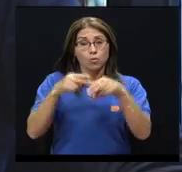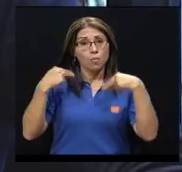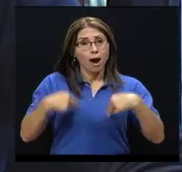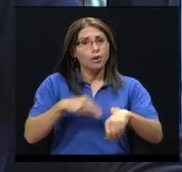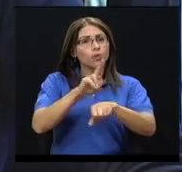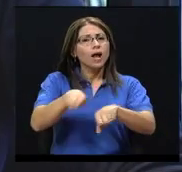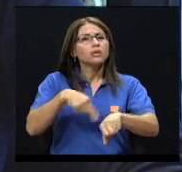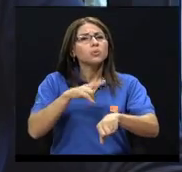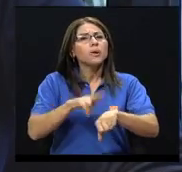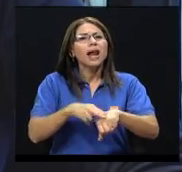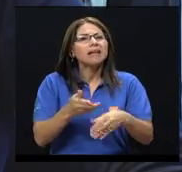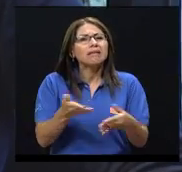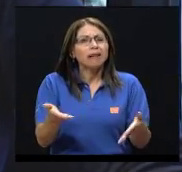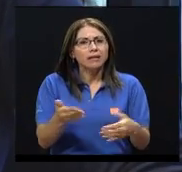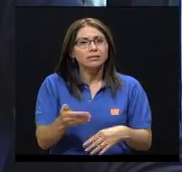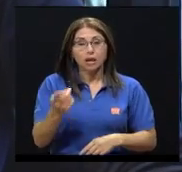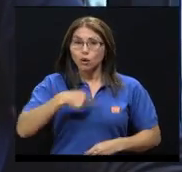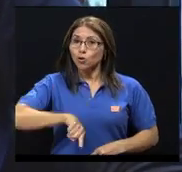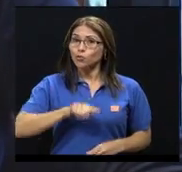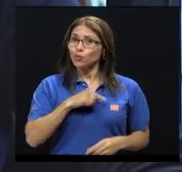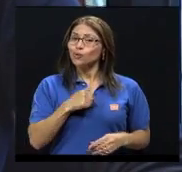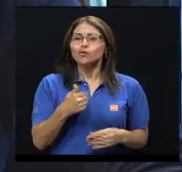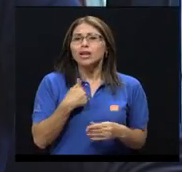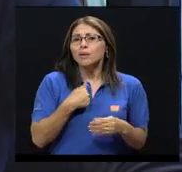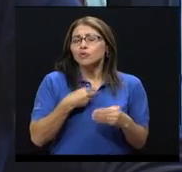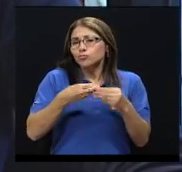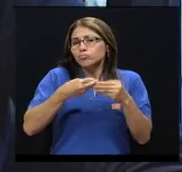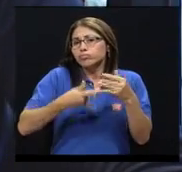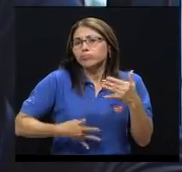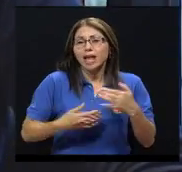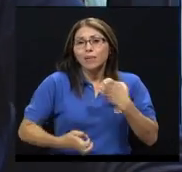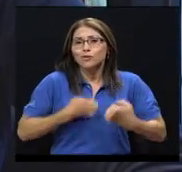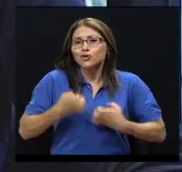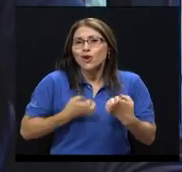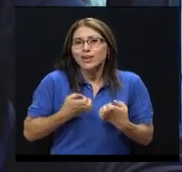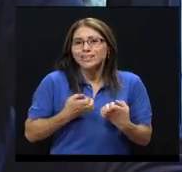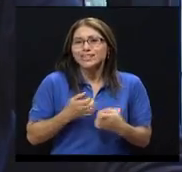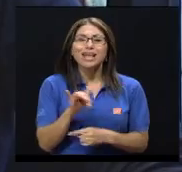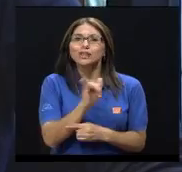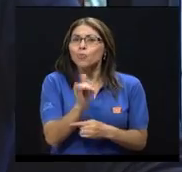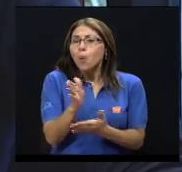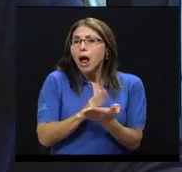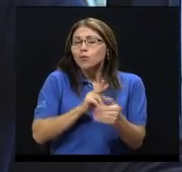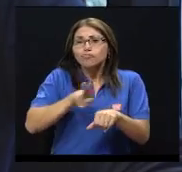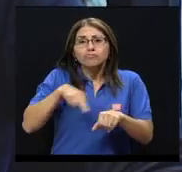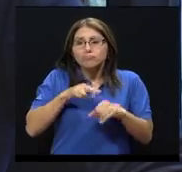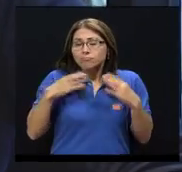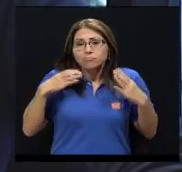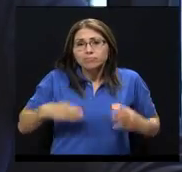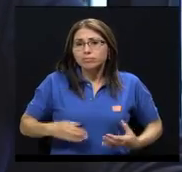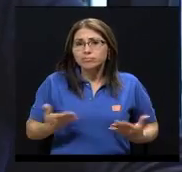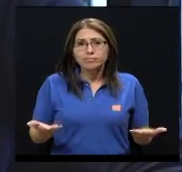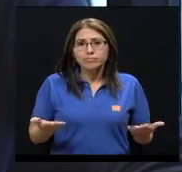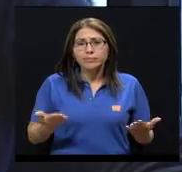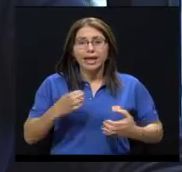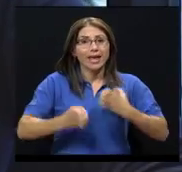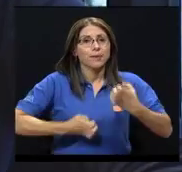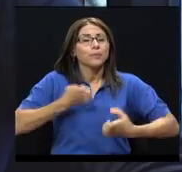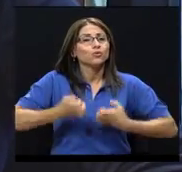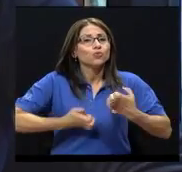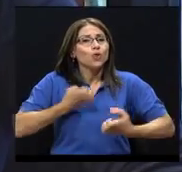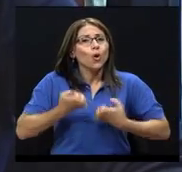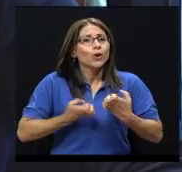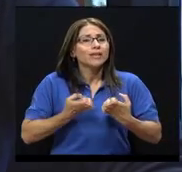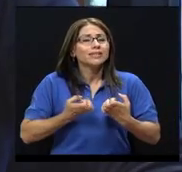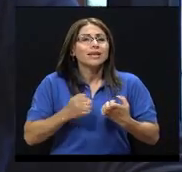Entonces, venimos equipados con un conjunto de emociones, es como una cuestión anatómica. Y esas emociones son las